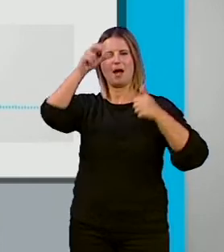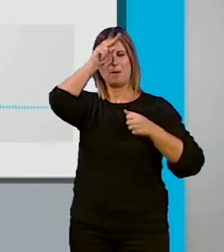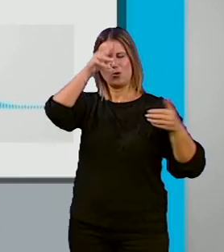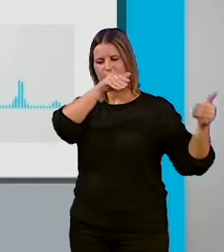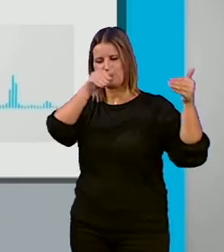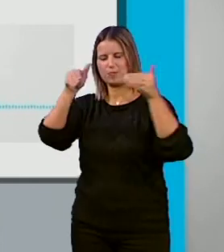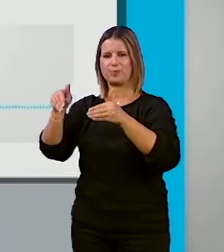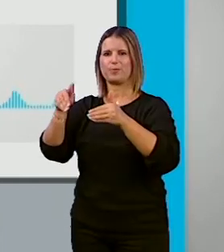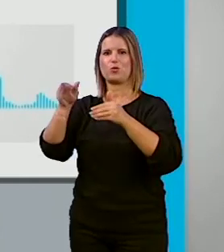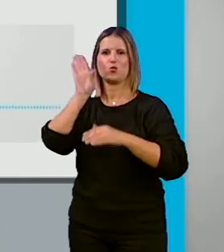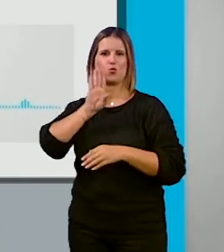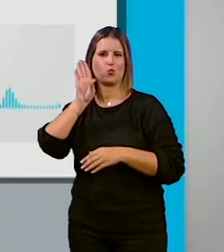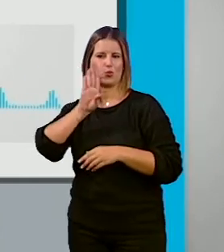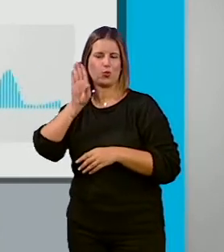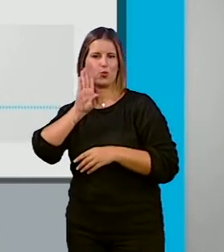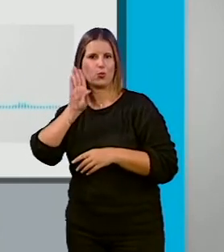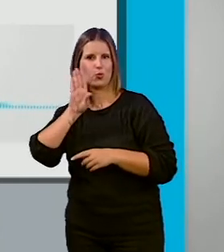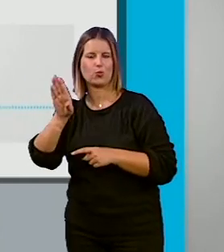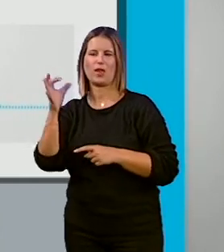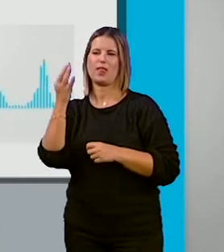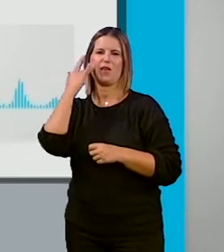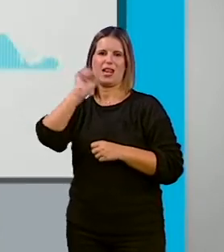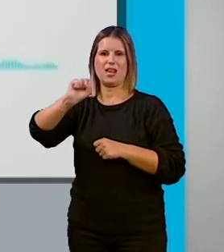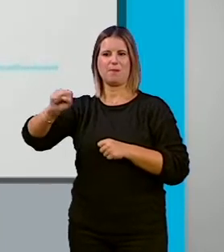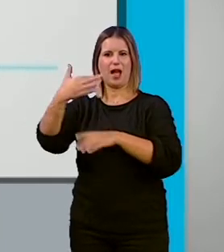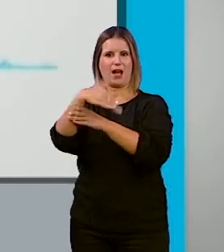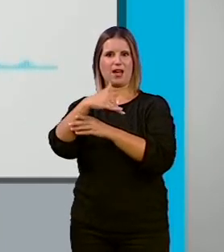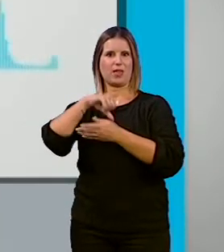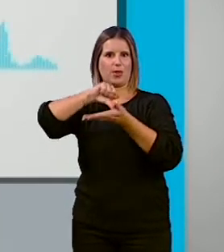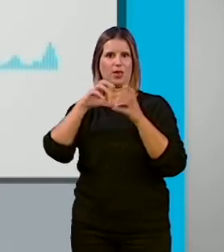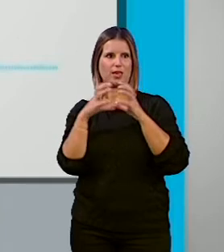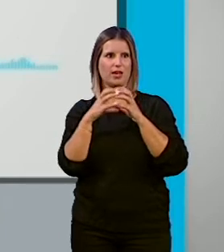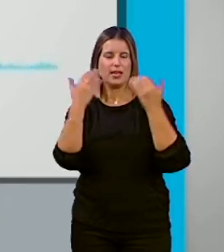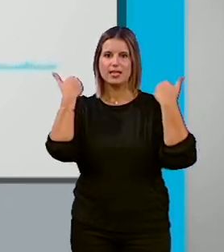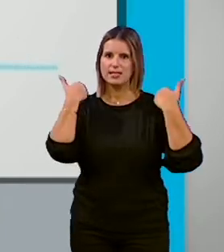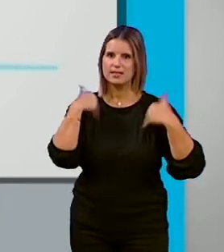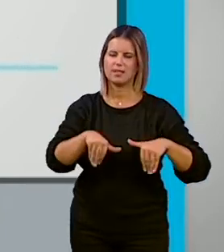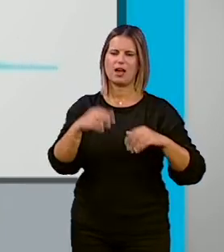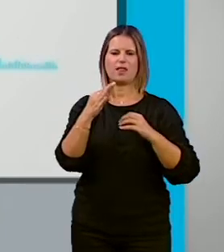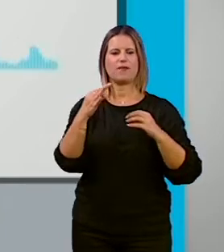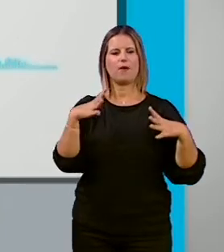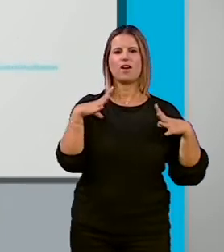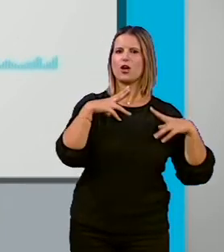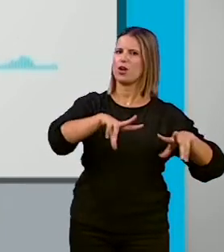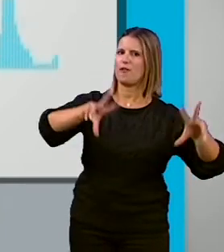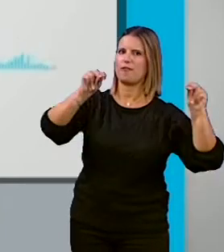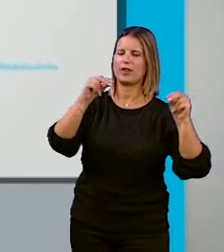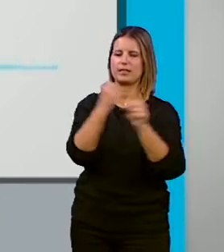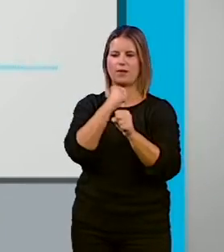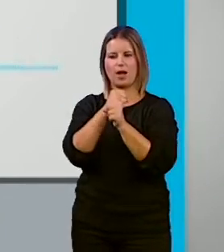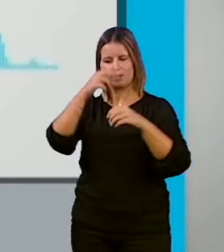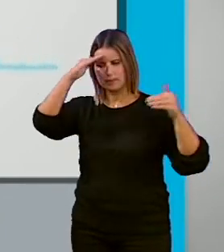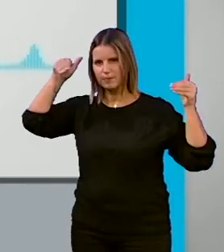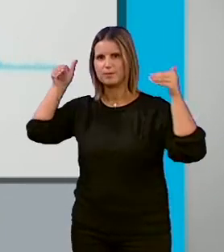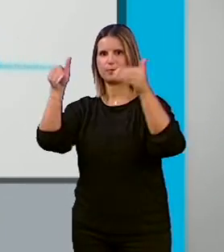la enorme suciedad que tienen las calles de nuestra ciudad. Se pongan de una vez a dejarse de vacaciones y a ponerse a trabajar por los granadinos